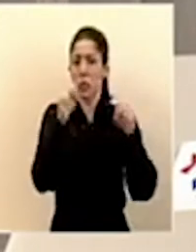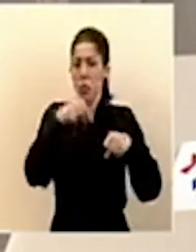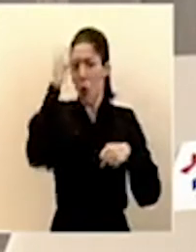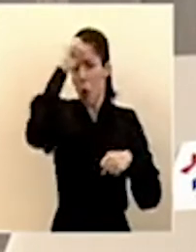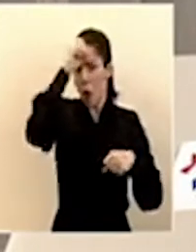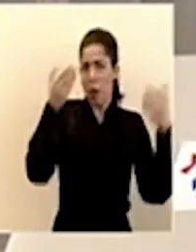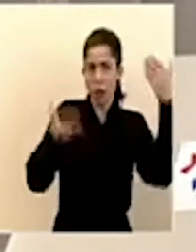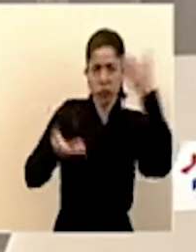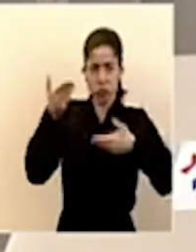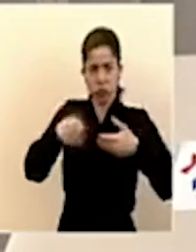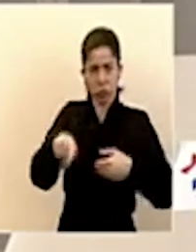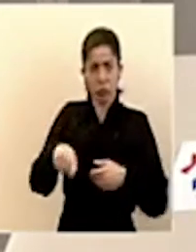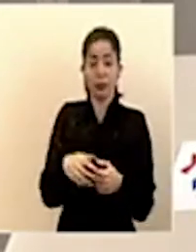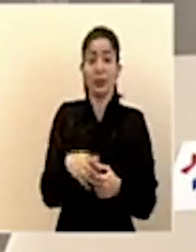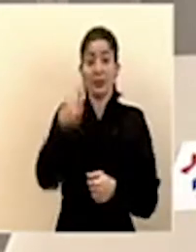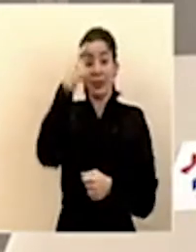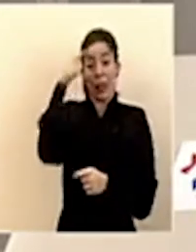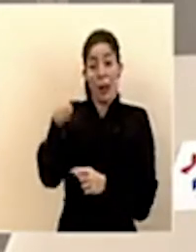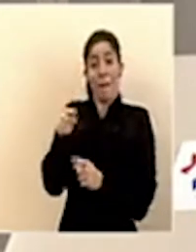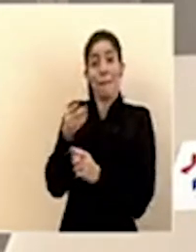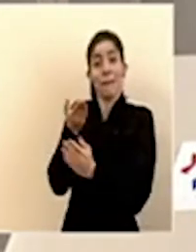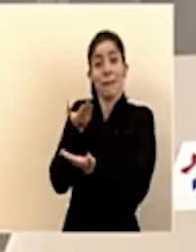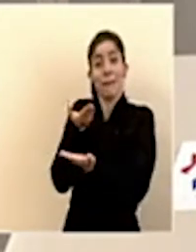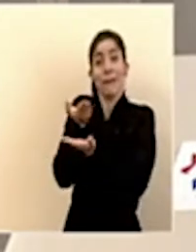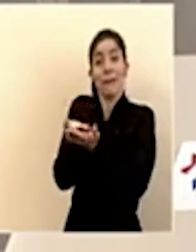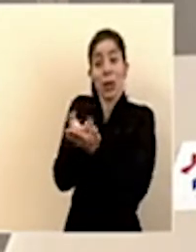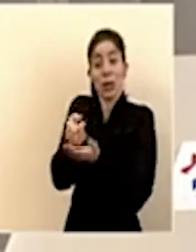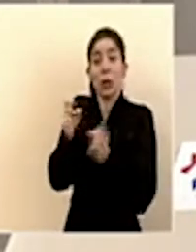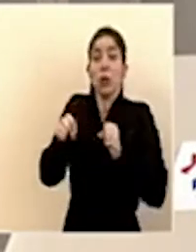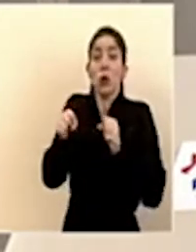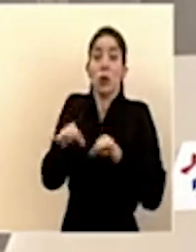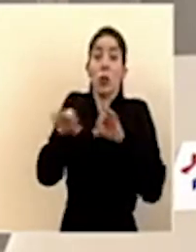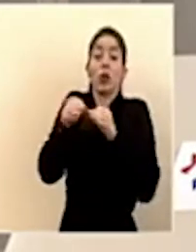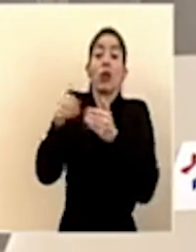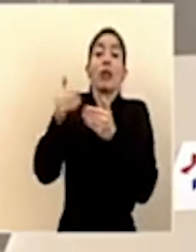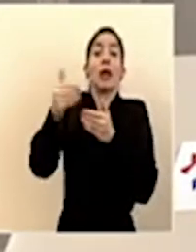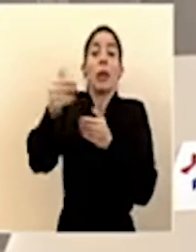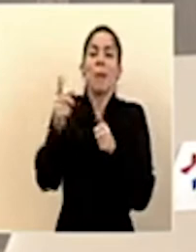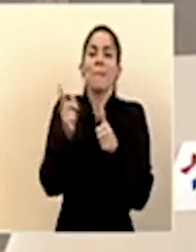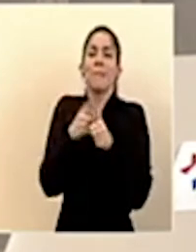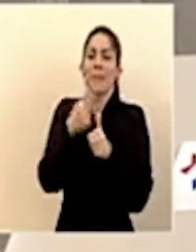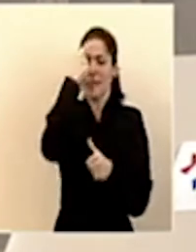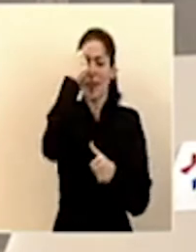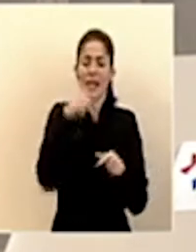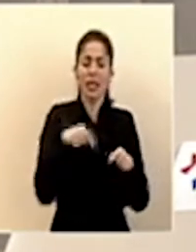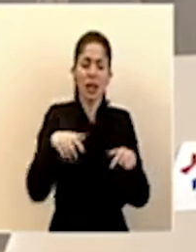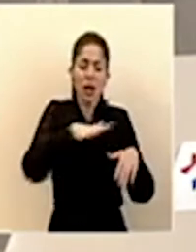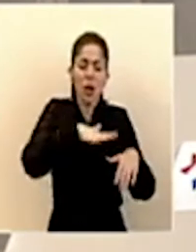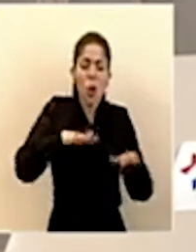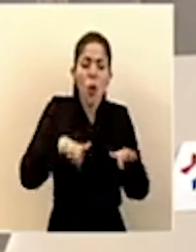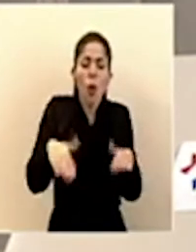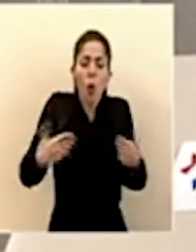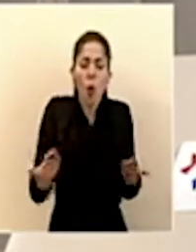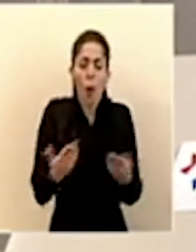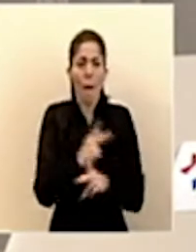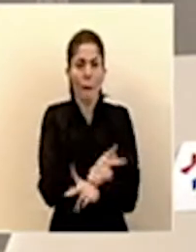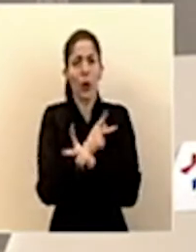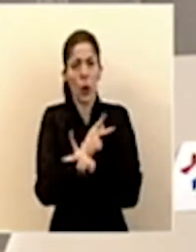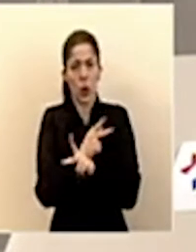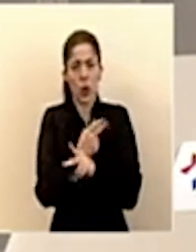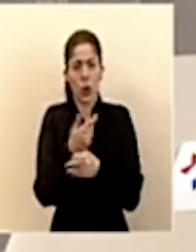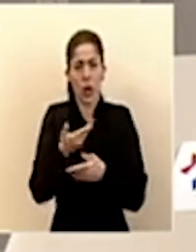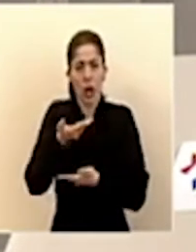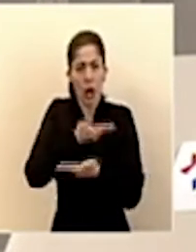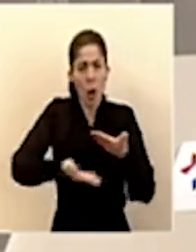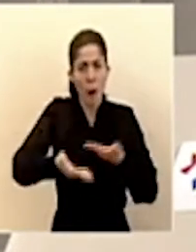Hoy más que pensar en esa propuesta específica que puede llegar a ser importante es pensar cómo nos protegemos entre todas y todos. Pero